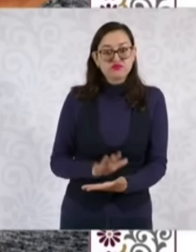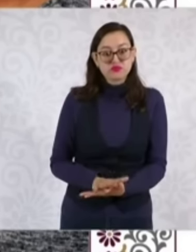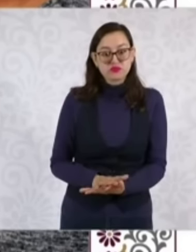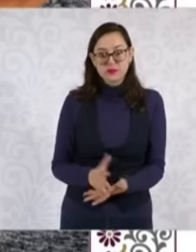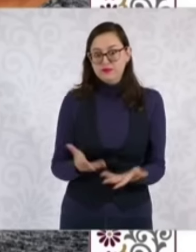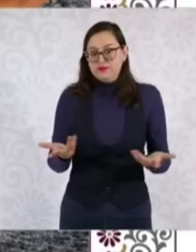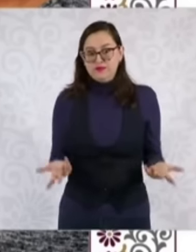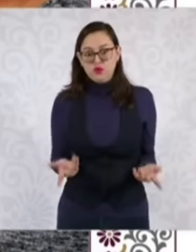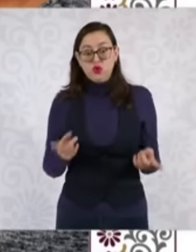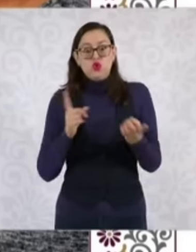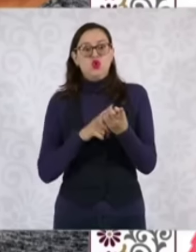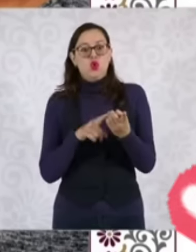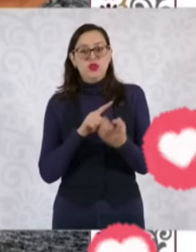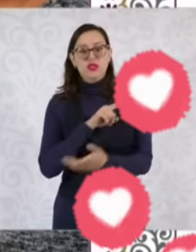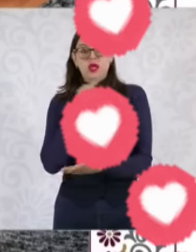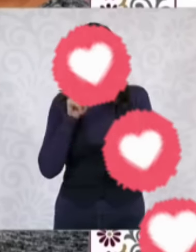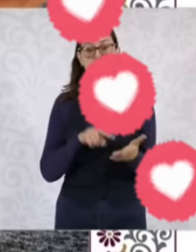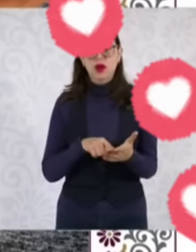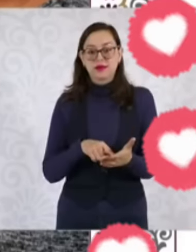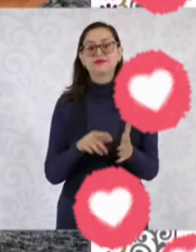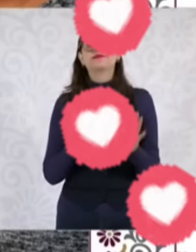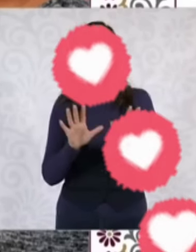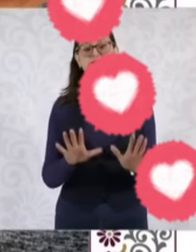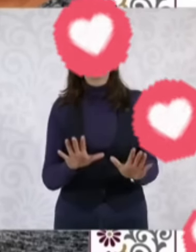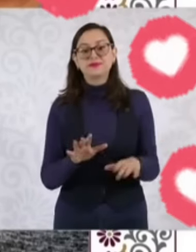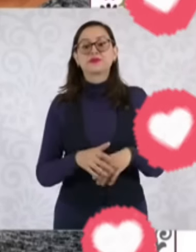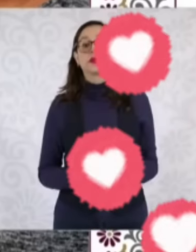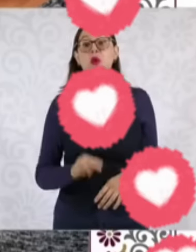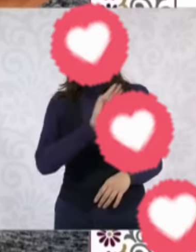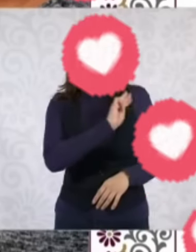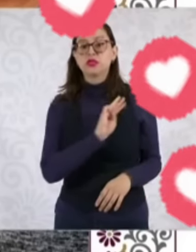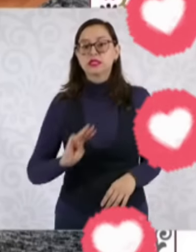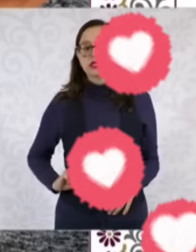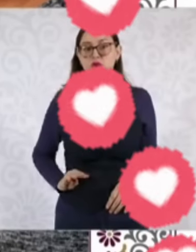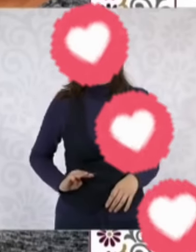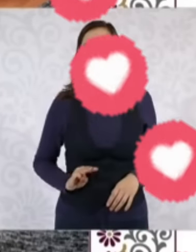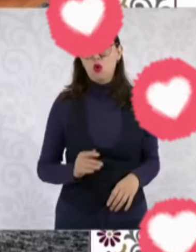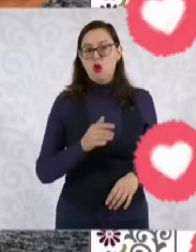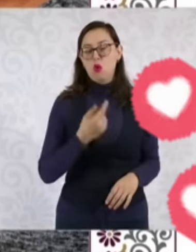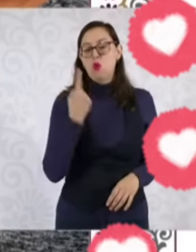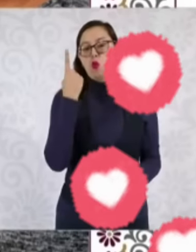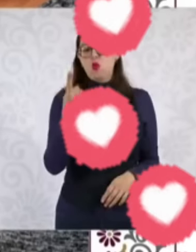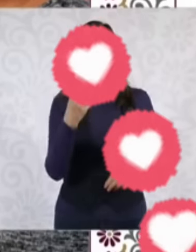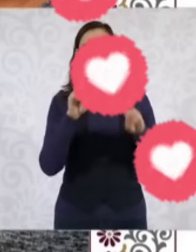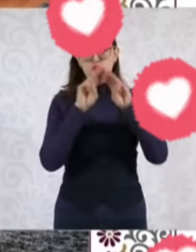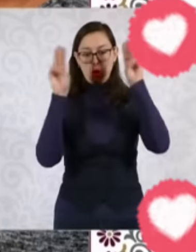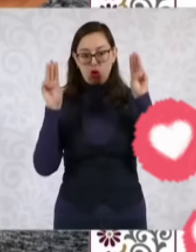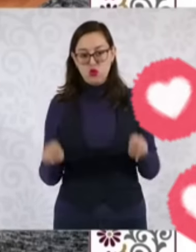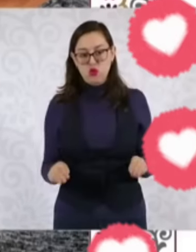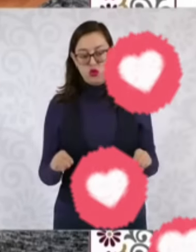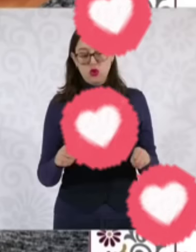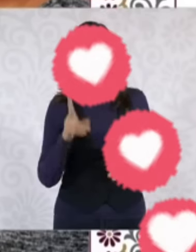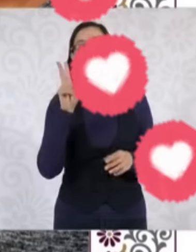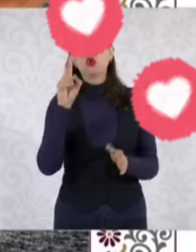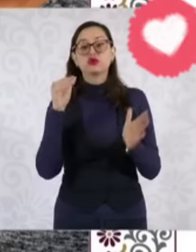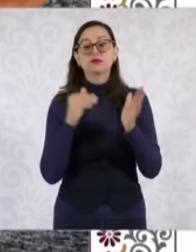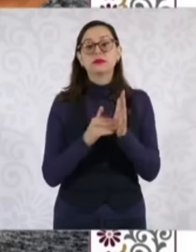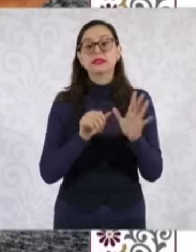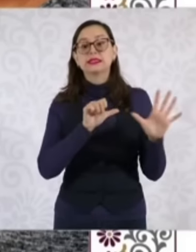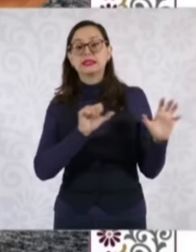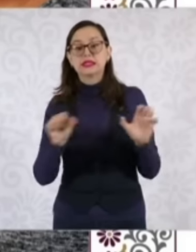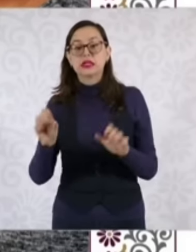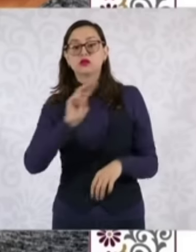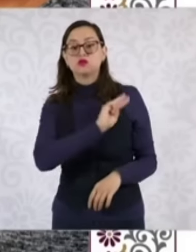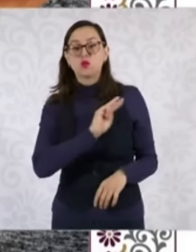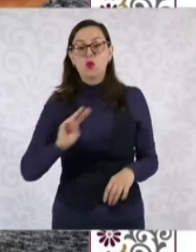nos vamos a registrar? Hay un módulo, por lo menos por cada municipio del país. Son 2.600 módulos en